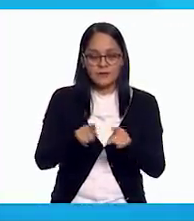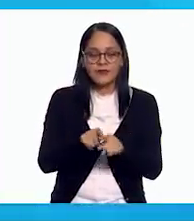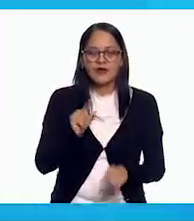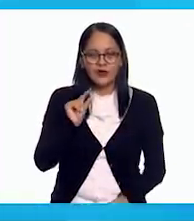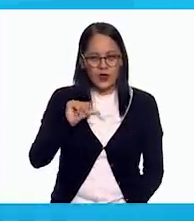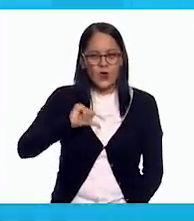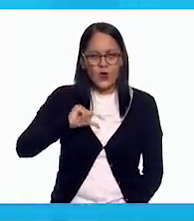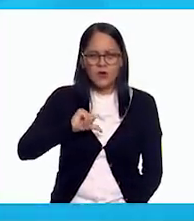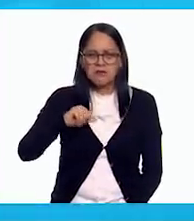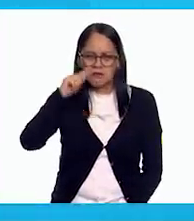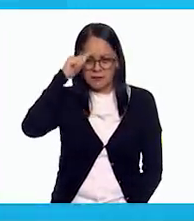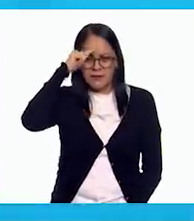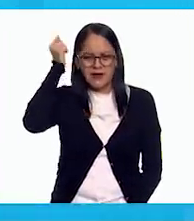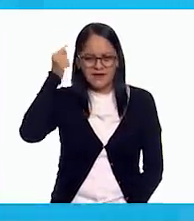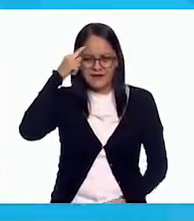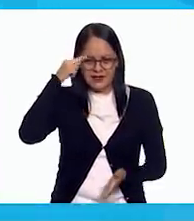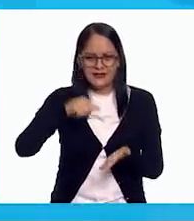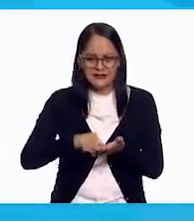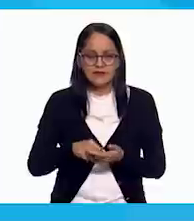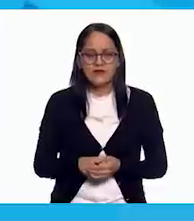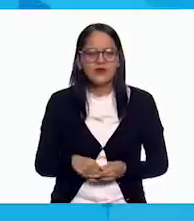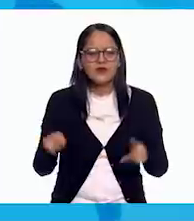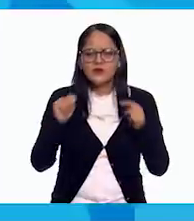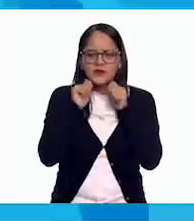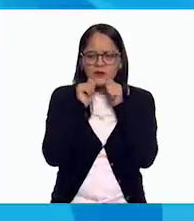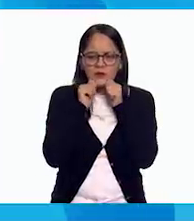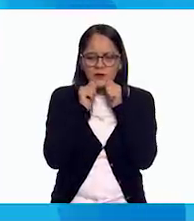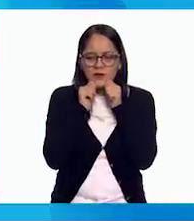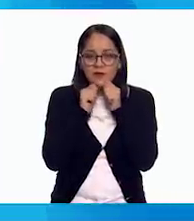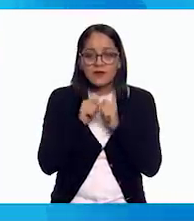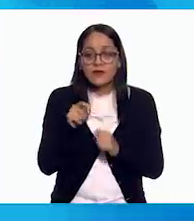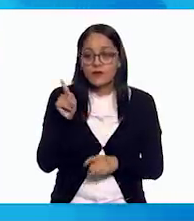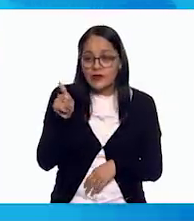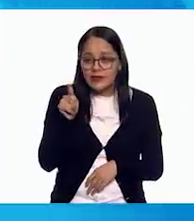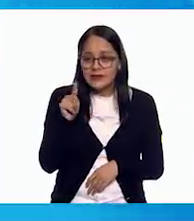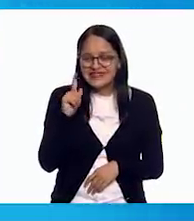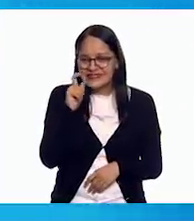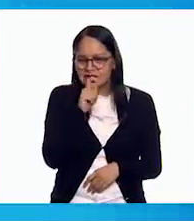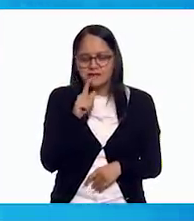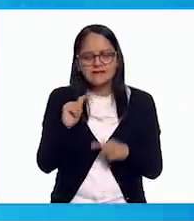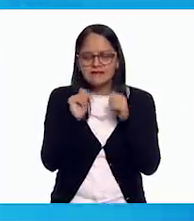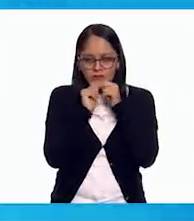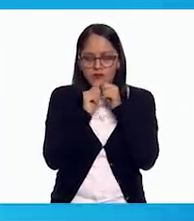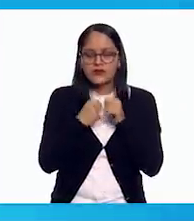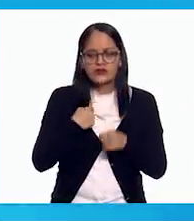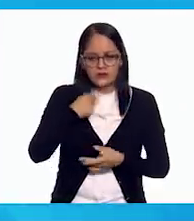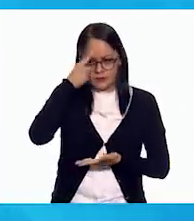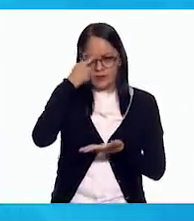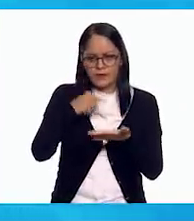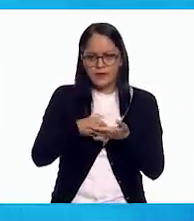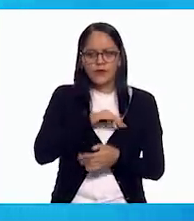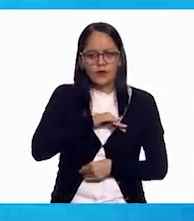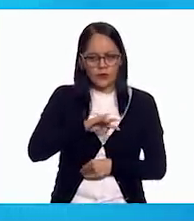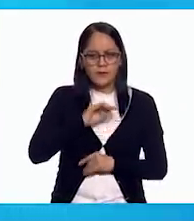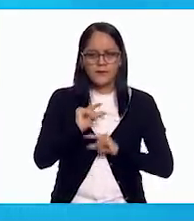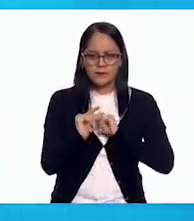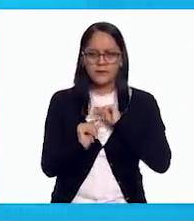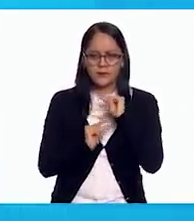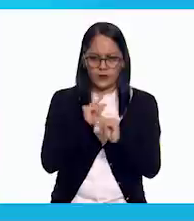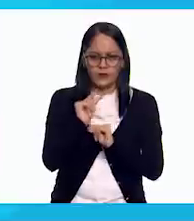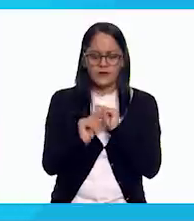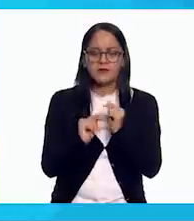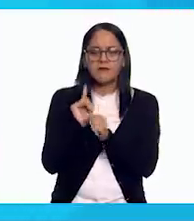costar un poquito menos de trabajo. No importa si les cuesta igual, pero creo que ya podemos poco a poco